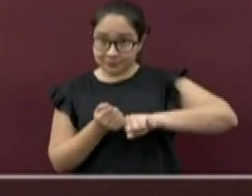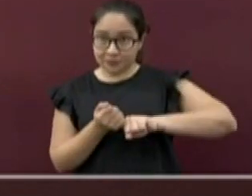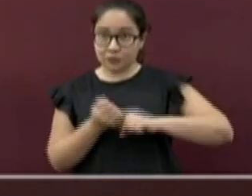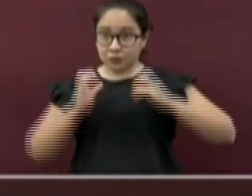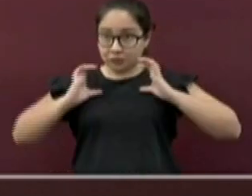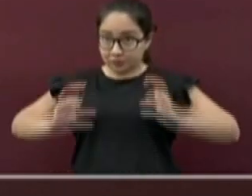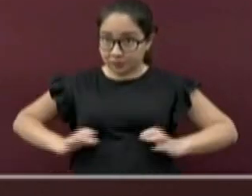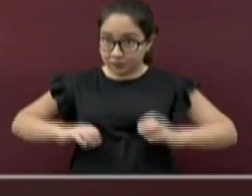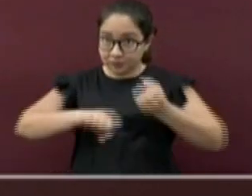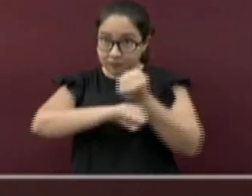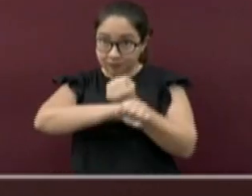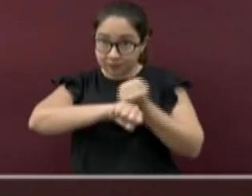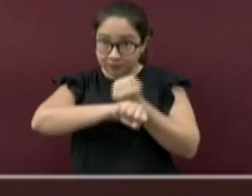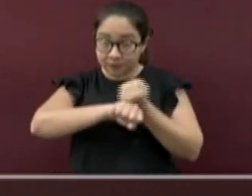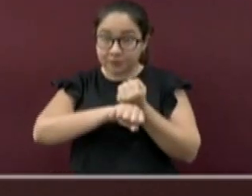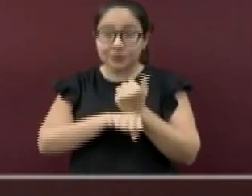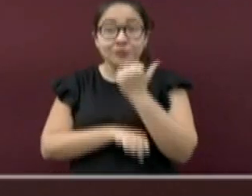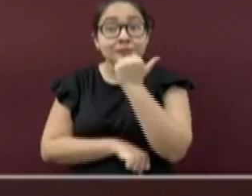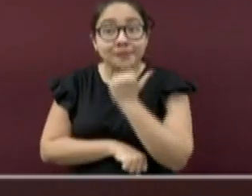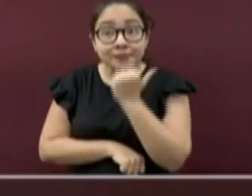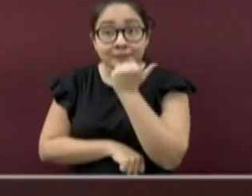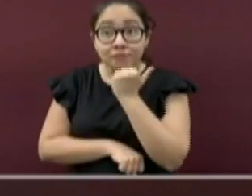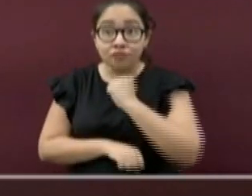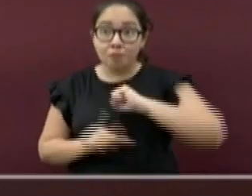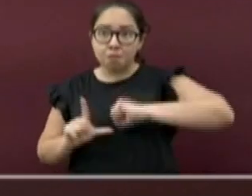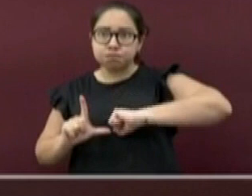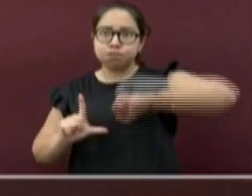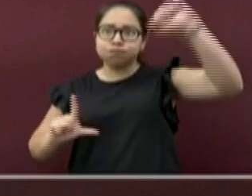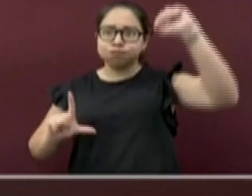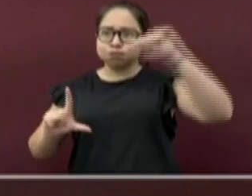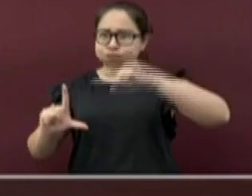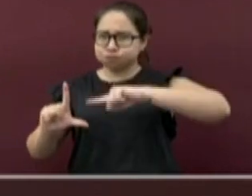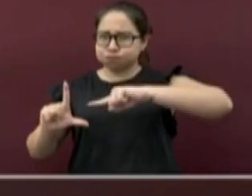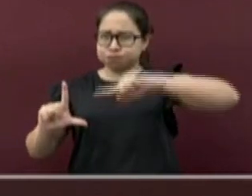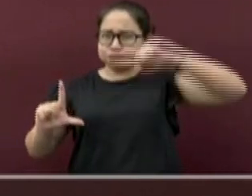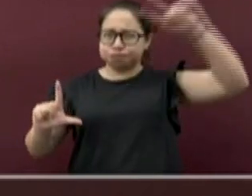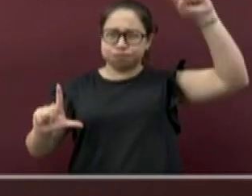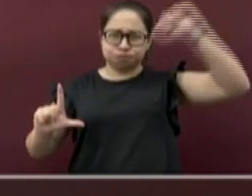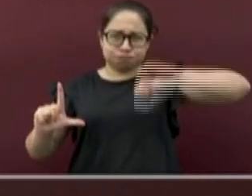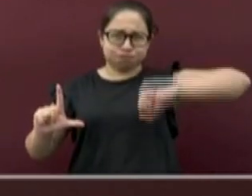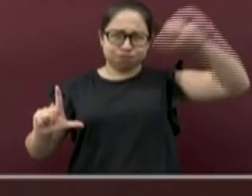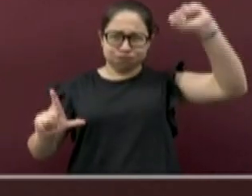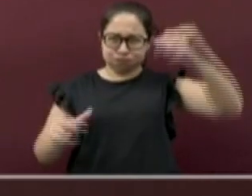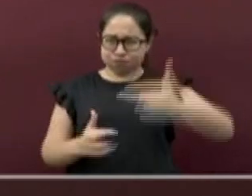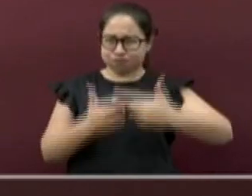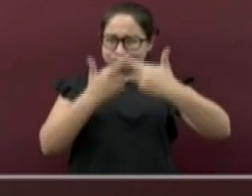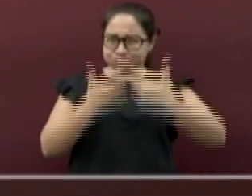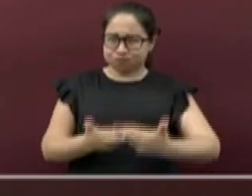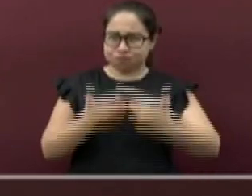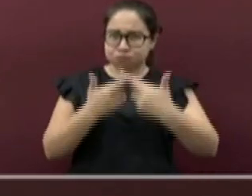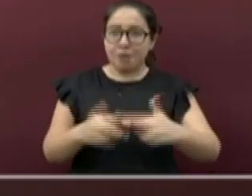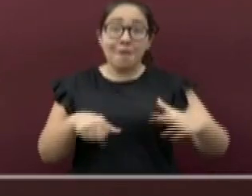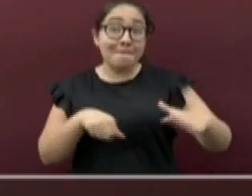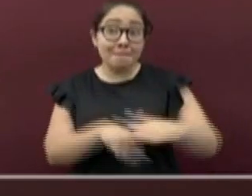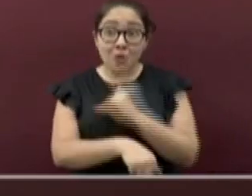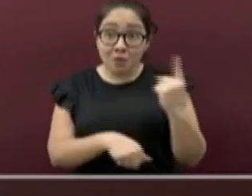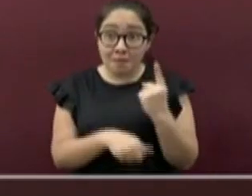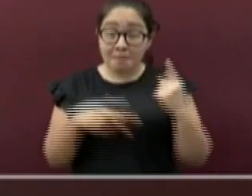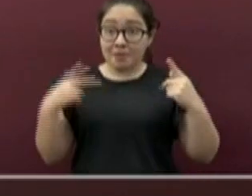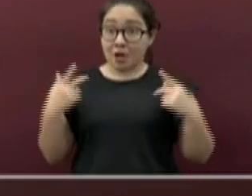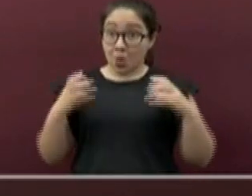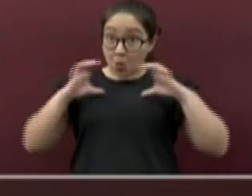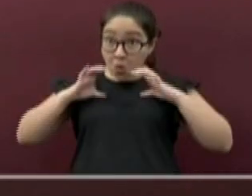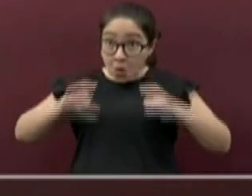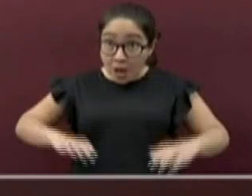sangre se encuentra en un nivel elevado. Esto se debe a que el cuerpo no produce